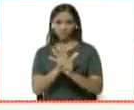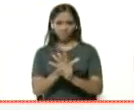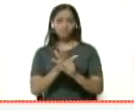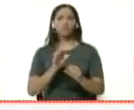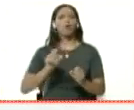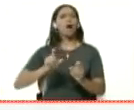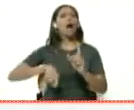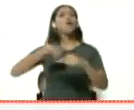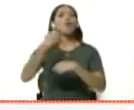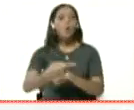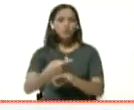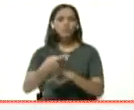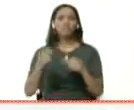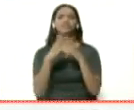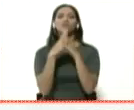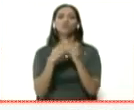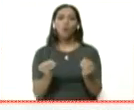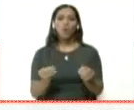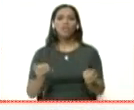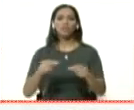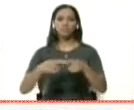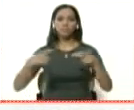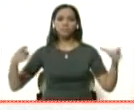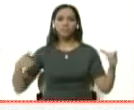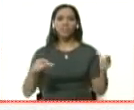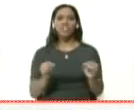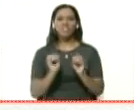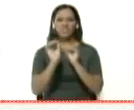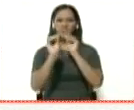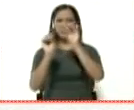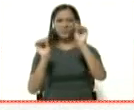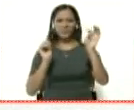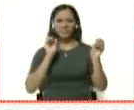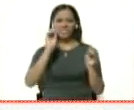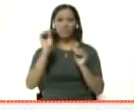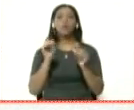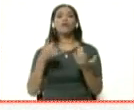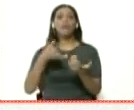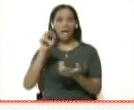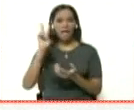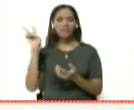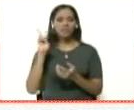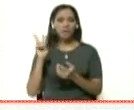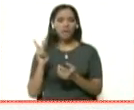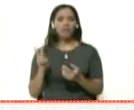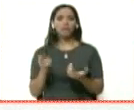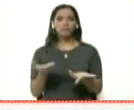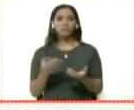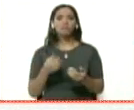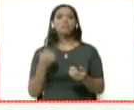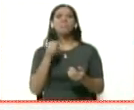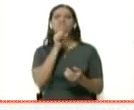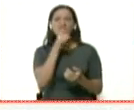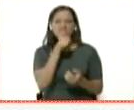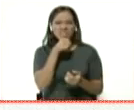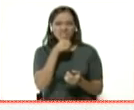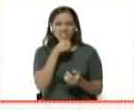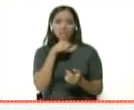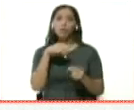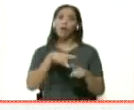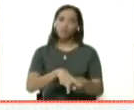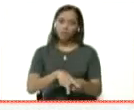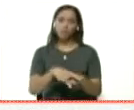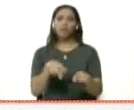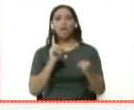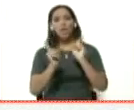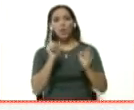sino por toda la gran cantidad de virus que circulan en el país normalmente, que afectan sobre todo a adultos mayores y a algunas